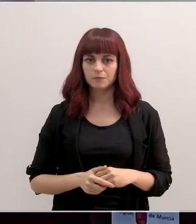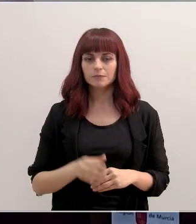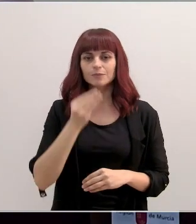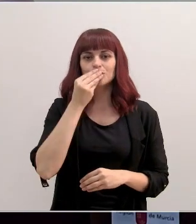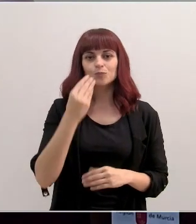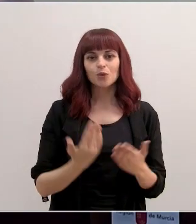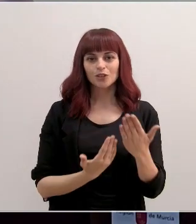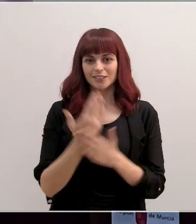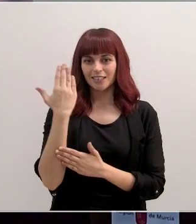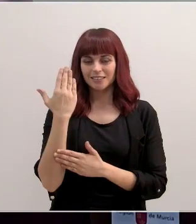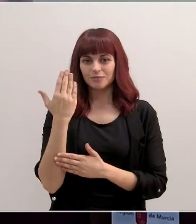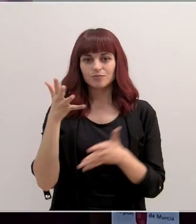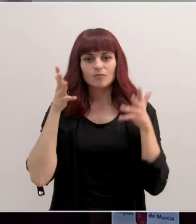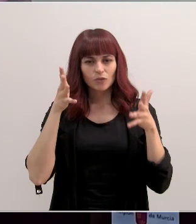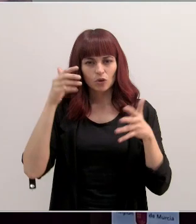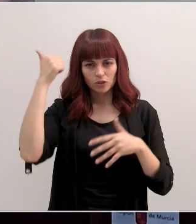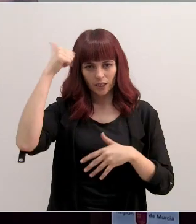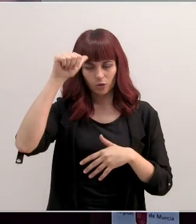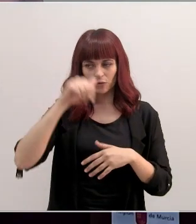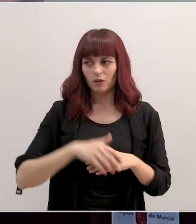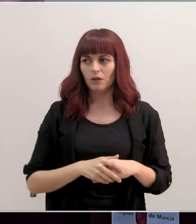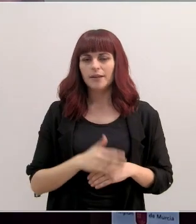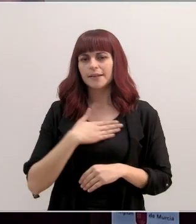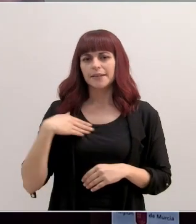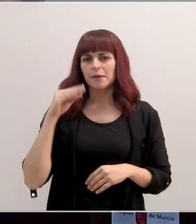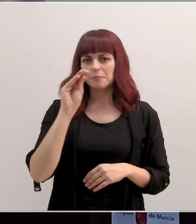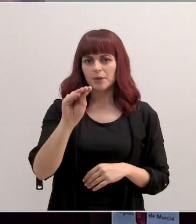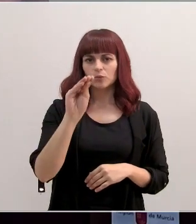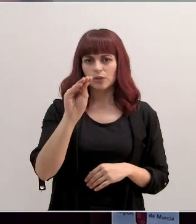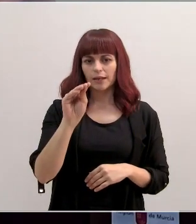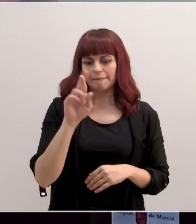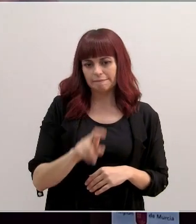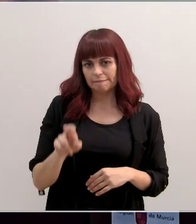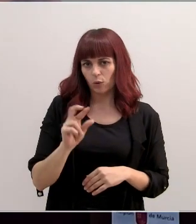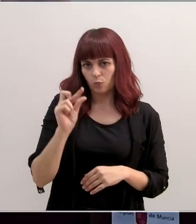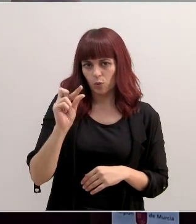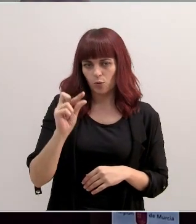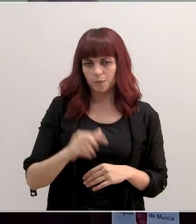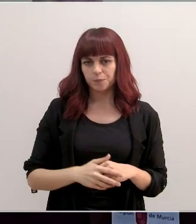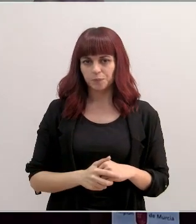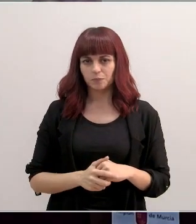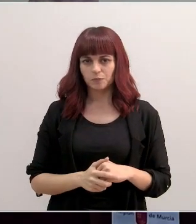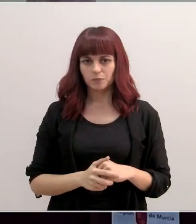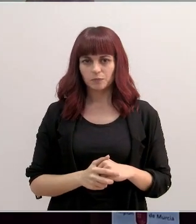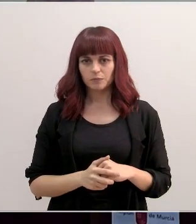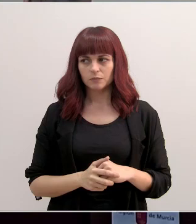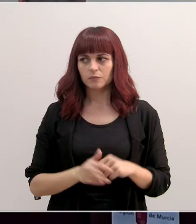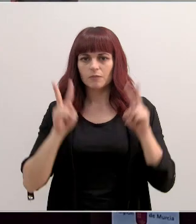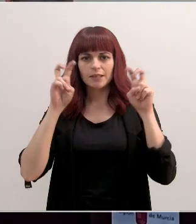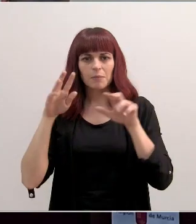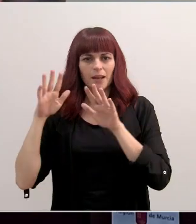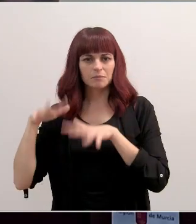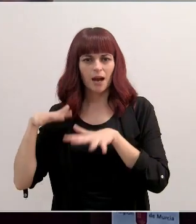Buenos días, consejero. Quería preguntarle o insistirle un poco respecto a esas